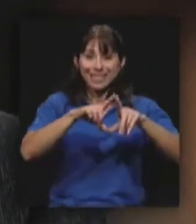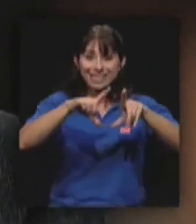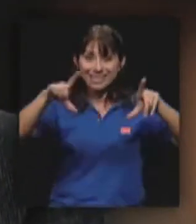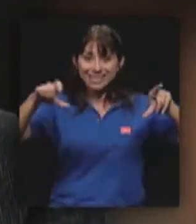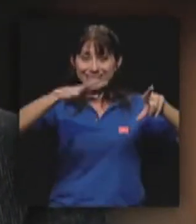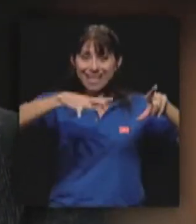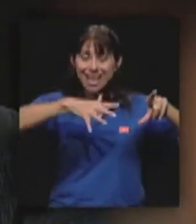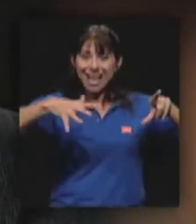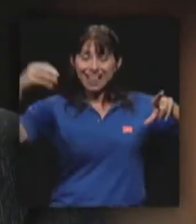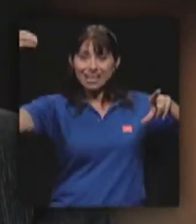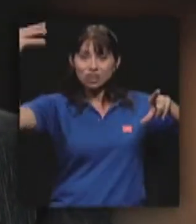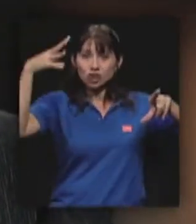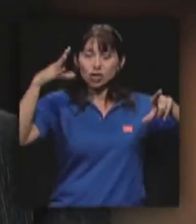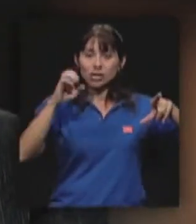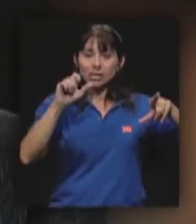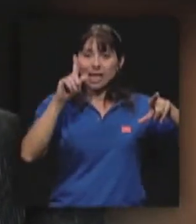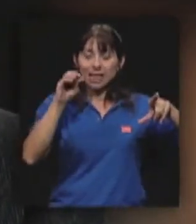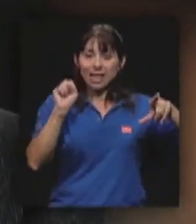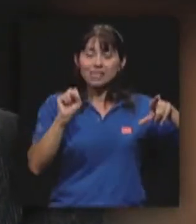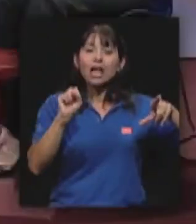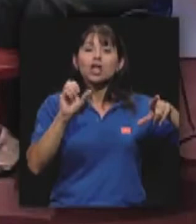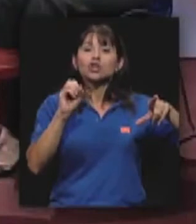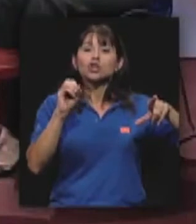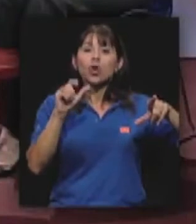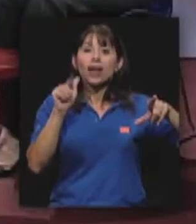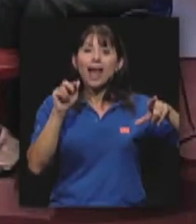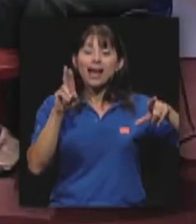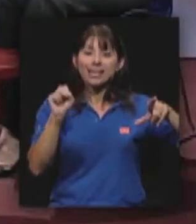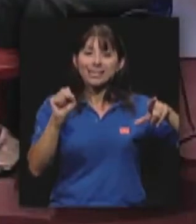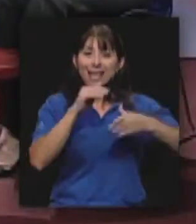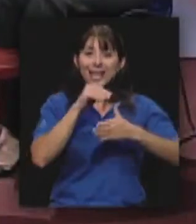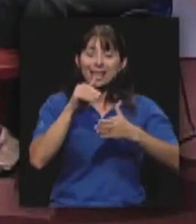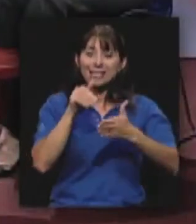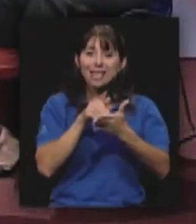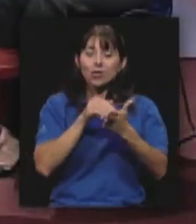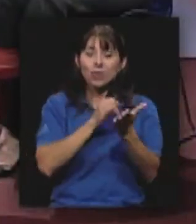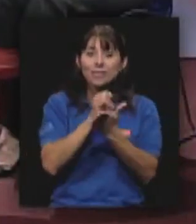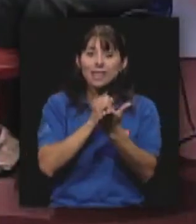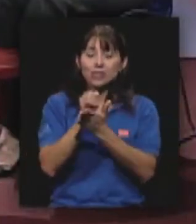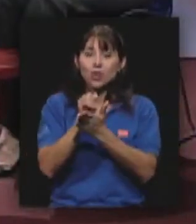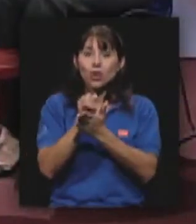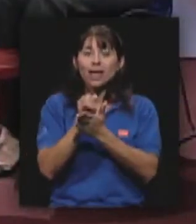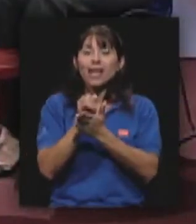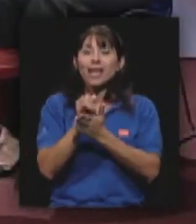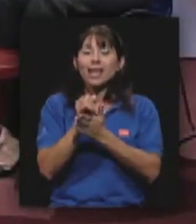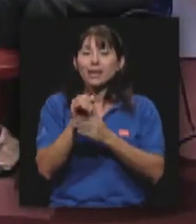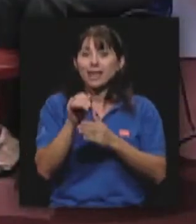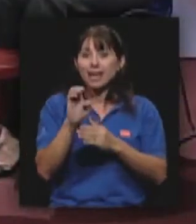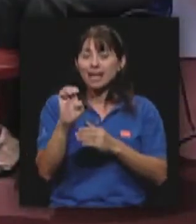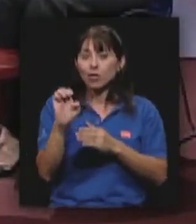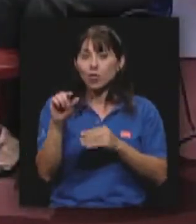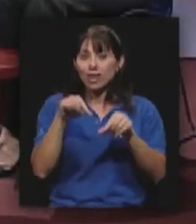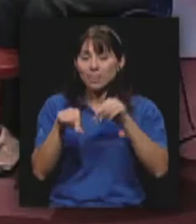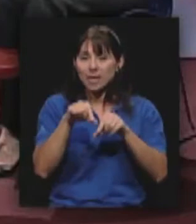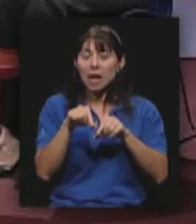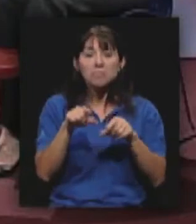el CELEC, el Centro de Investigación en Electroquímica y otras iniciativas. De manera que estas